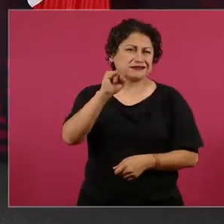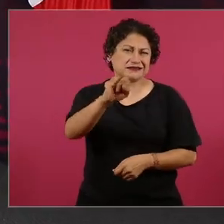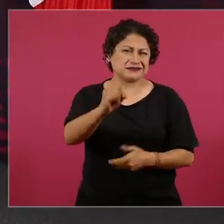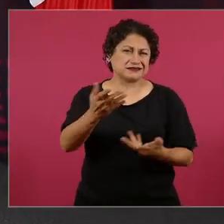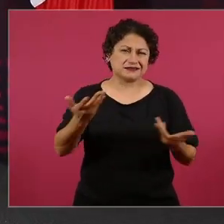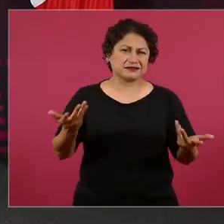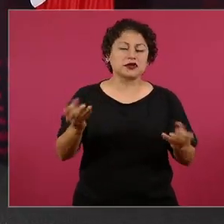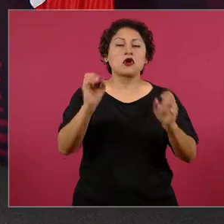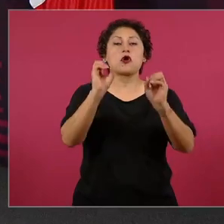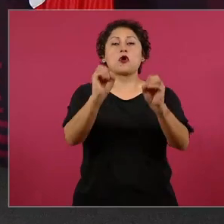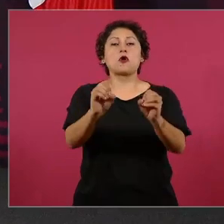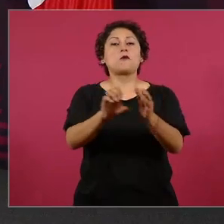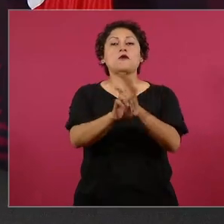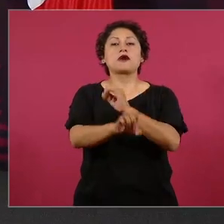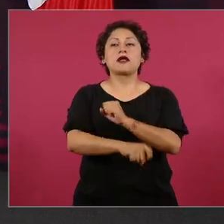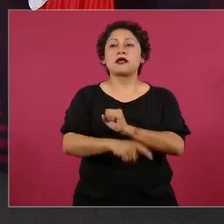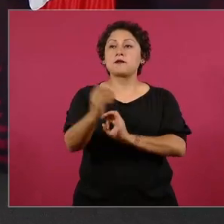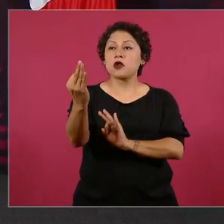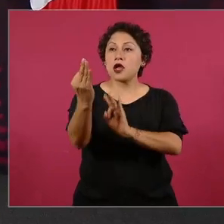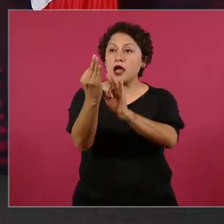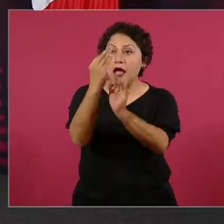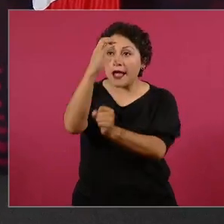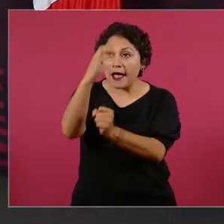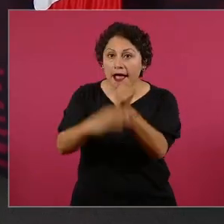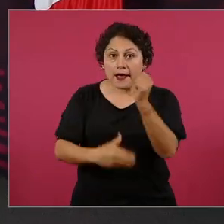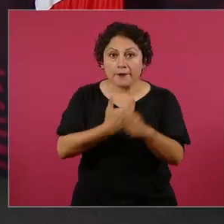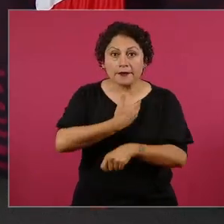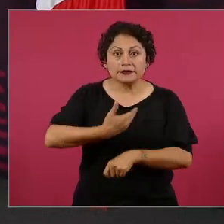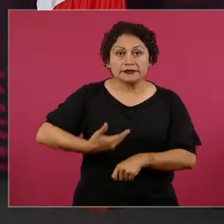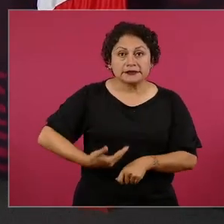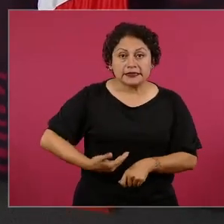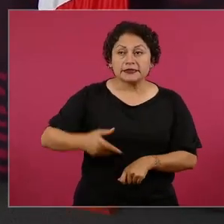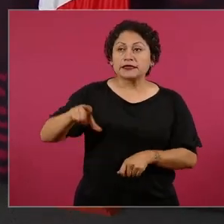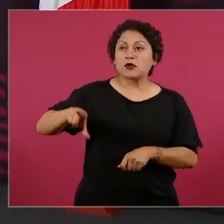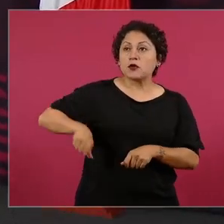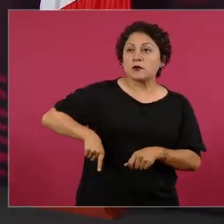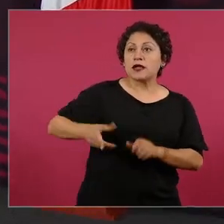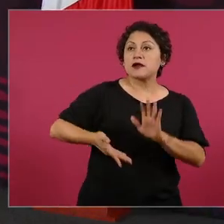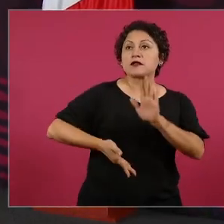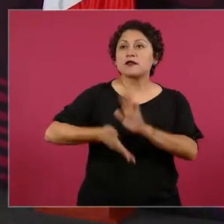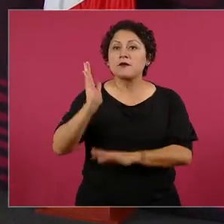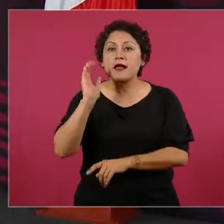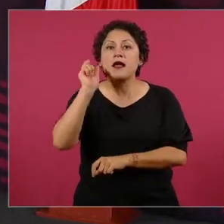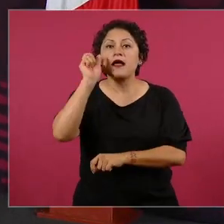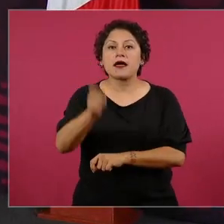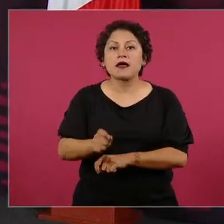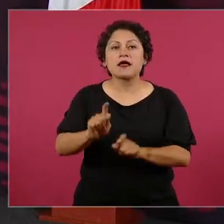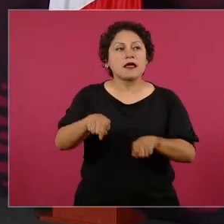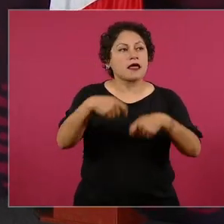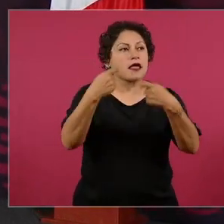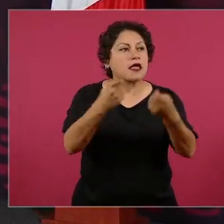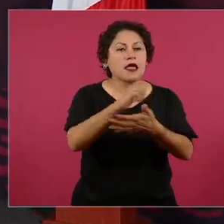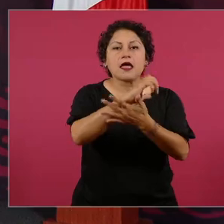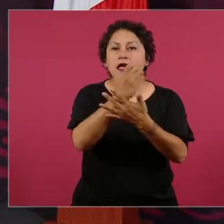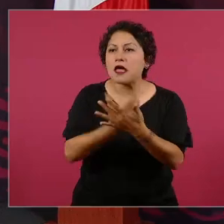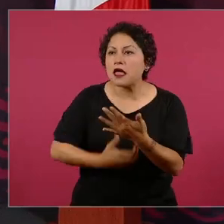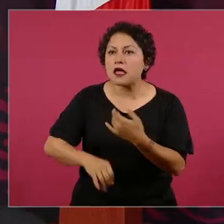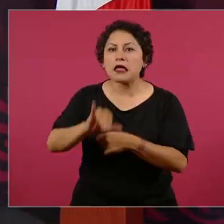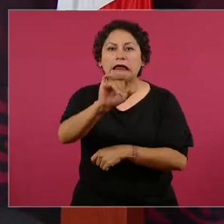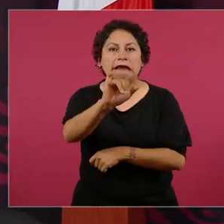contratos de último momento para beneficio de particulares. Estamos muy